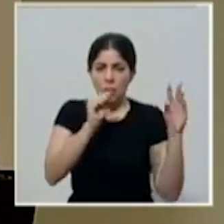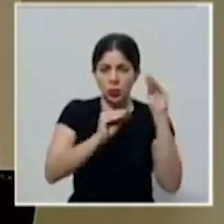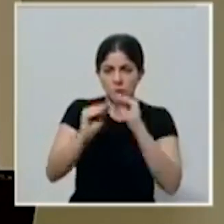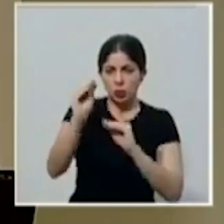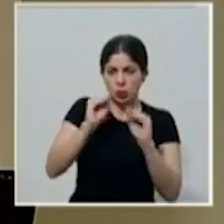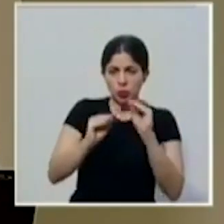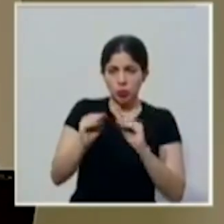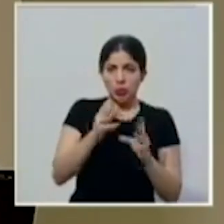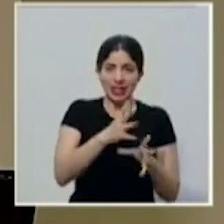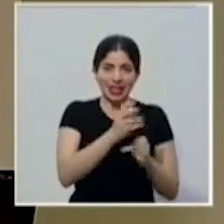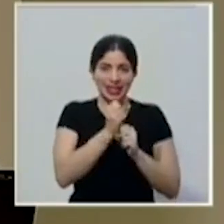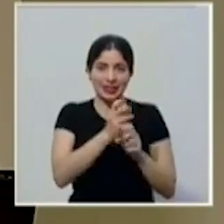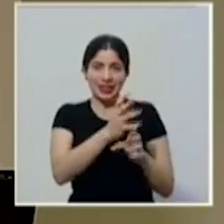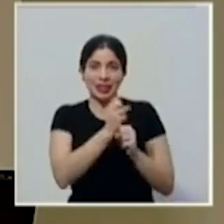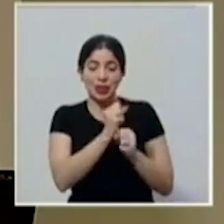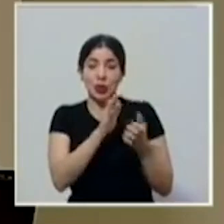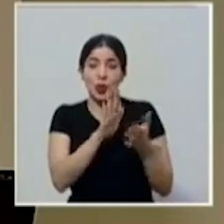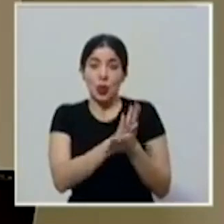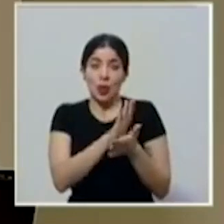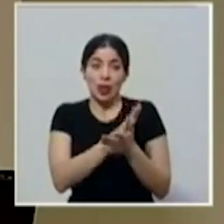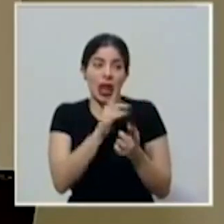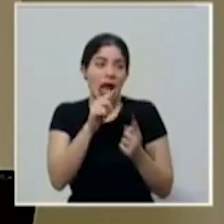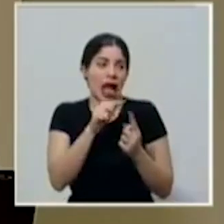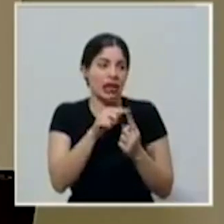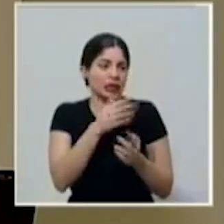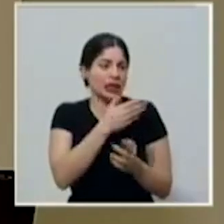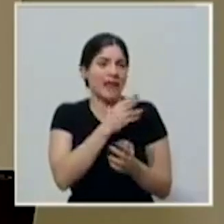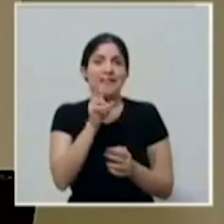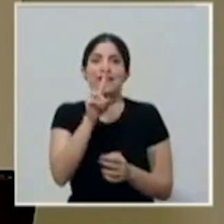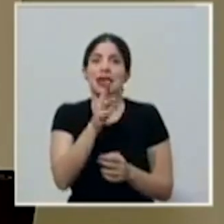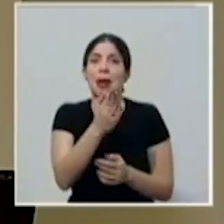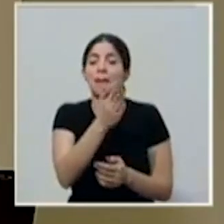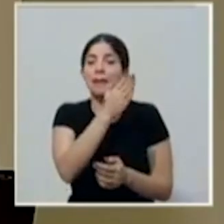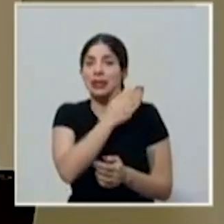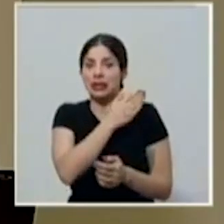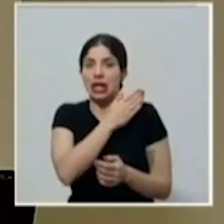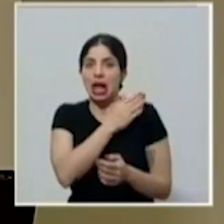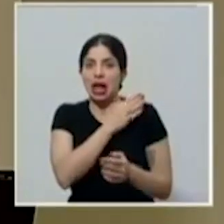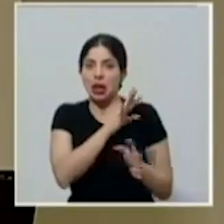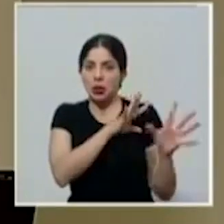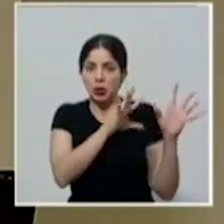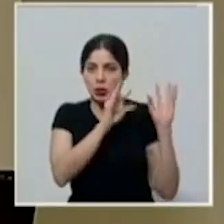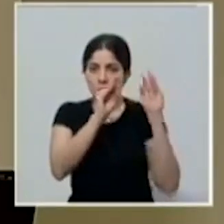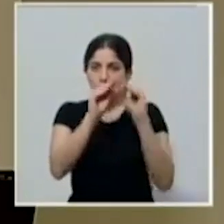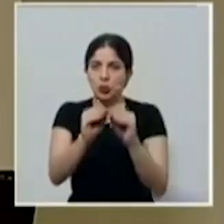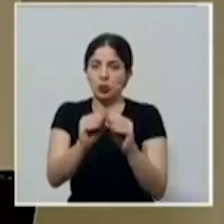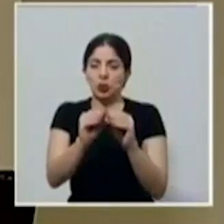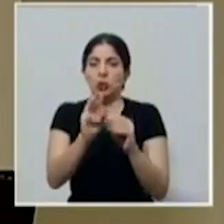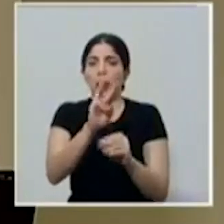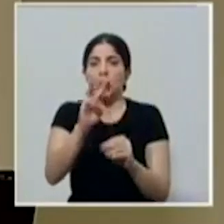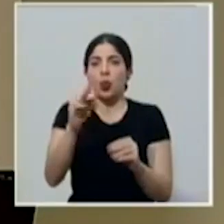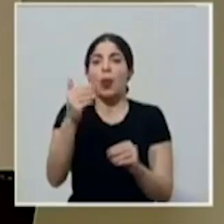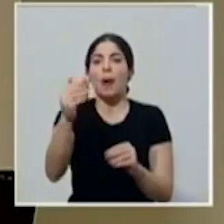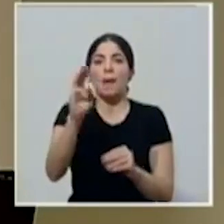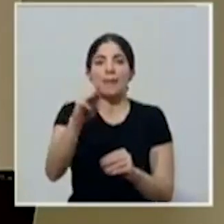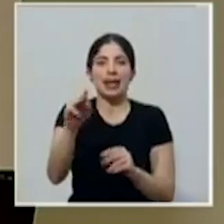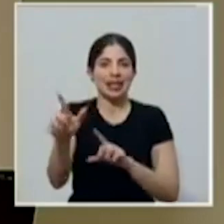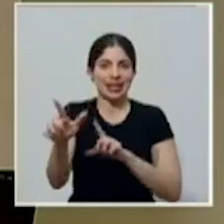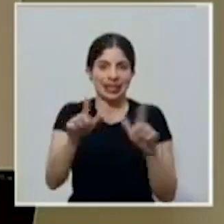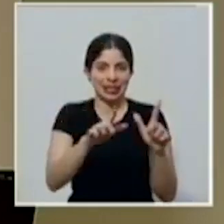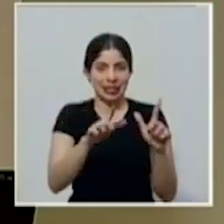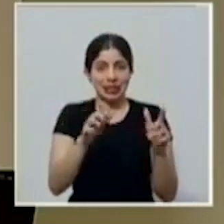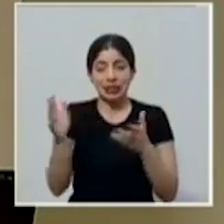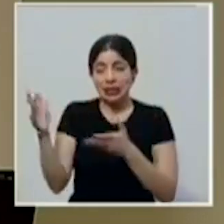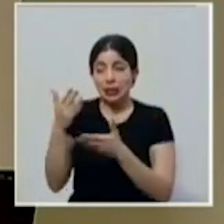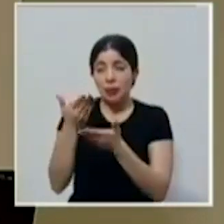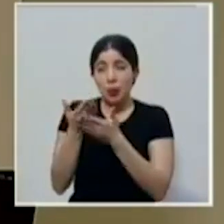documentos que hemos recibido hasta el día del viernes pasado. Esto estará listo en el sitio web a partir del martes. Y decía